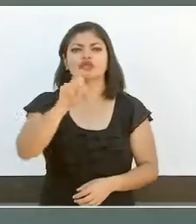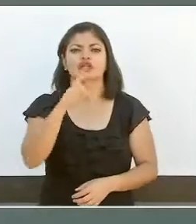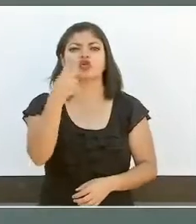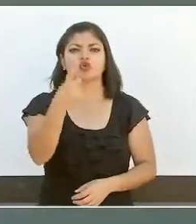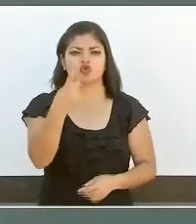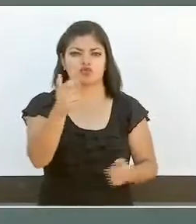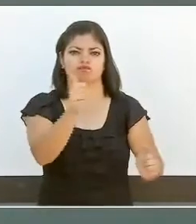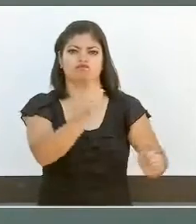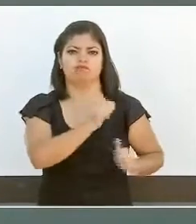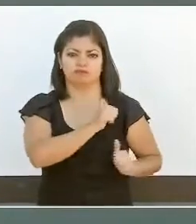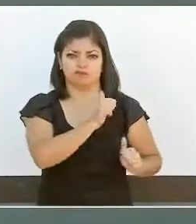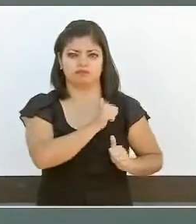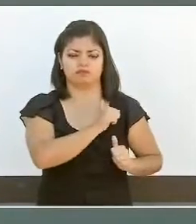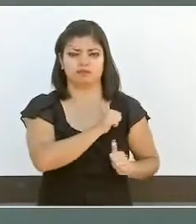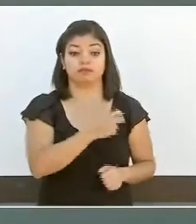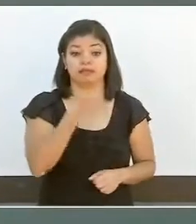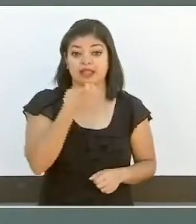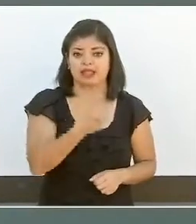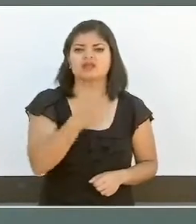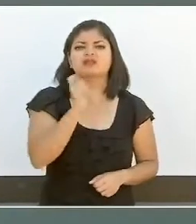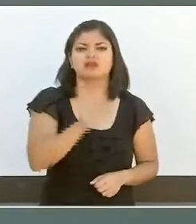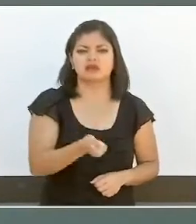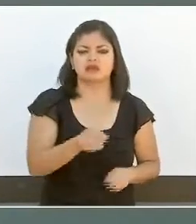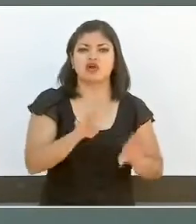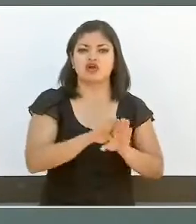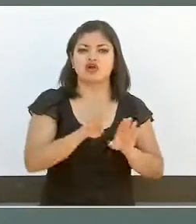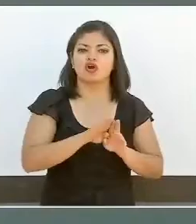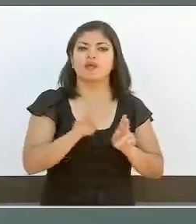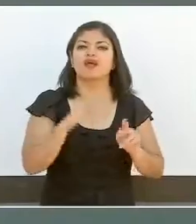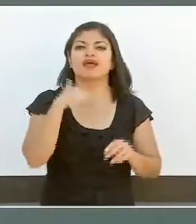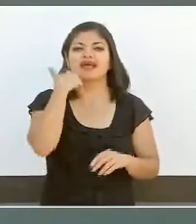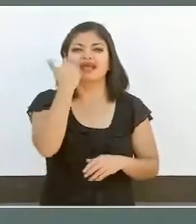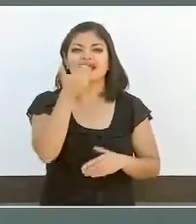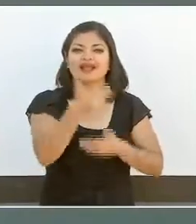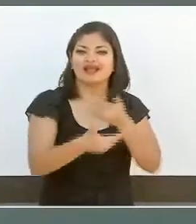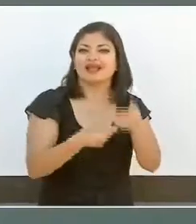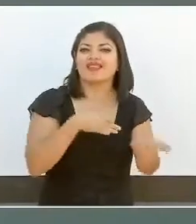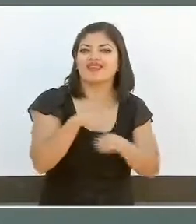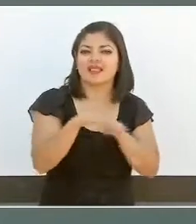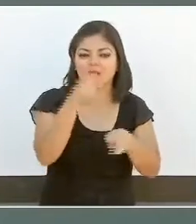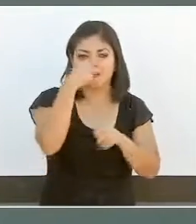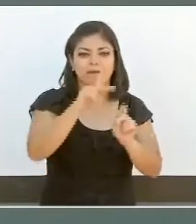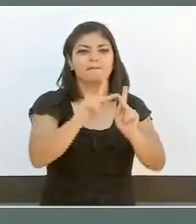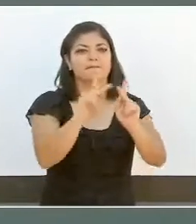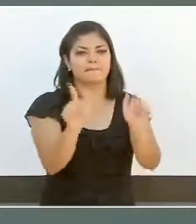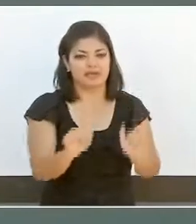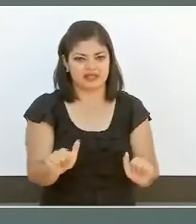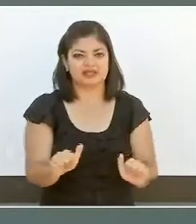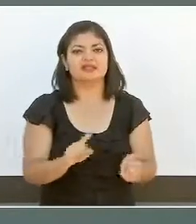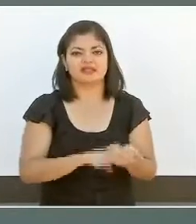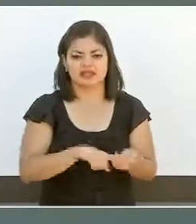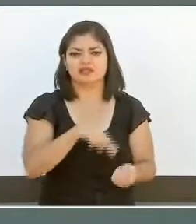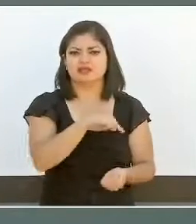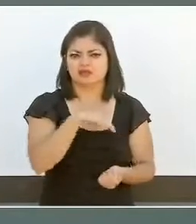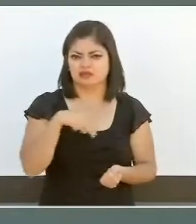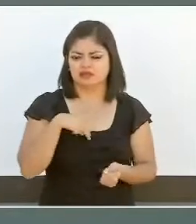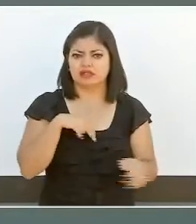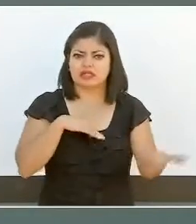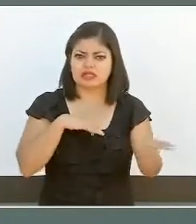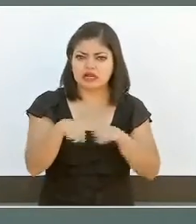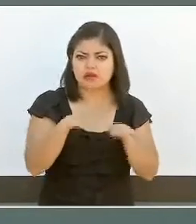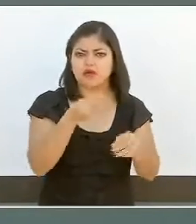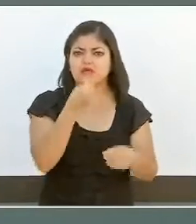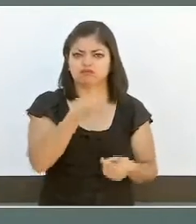Este es un esfuerzo a las labores de paz del pueblo de Jalisco, quienes cuentan con nuestro trabajo y compromiso.